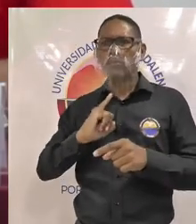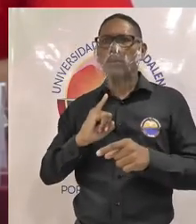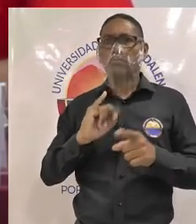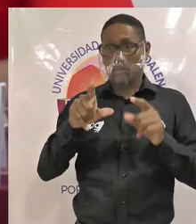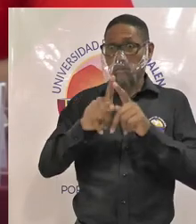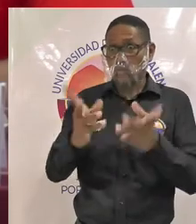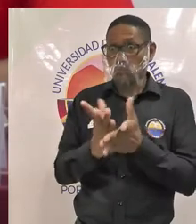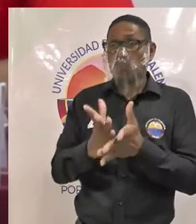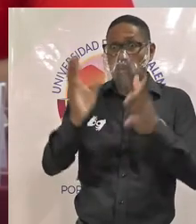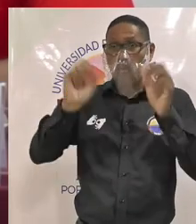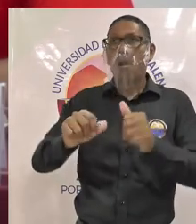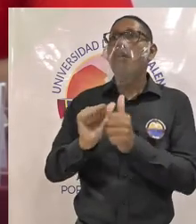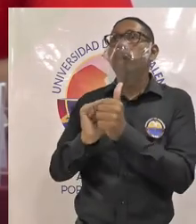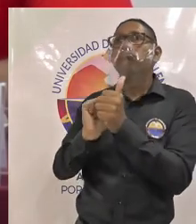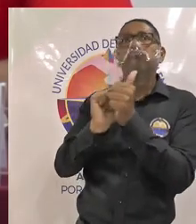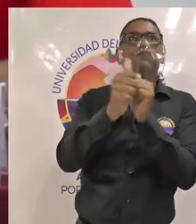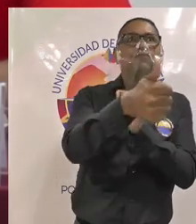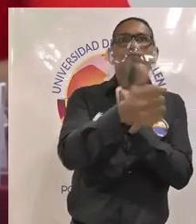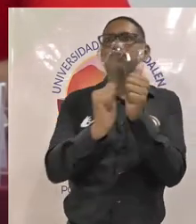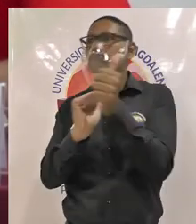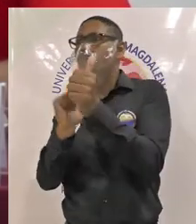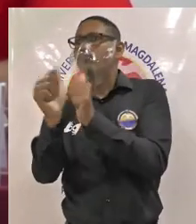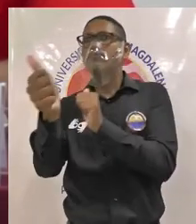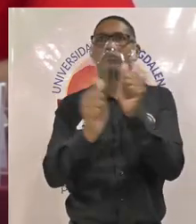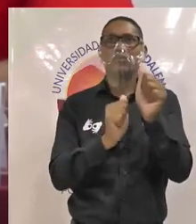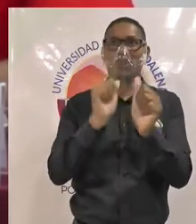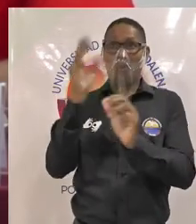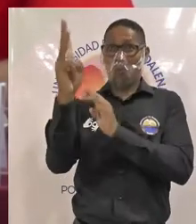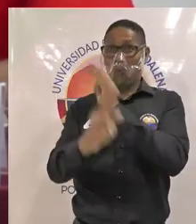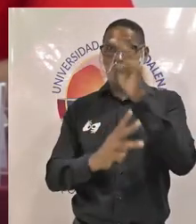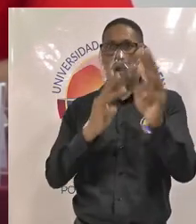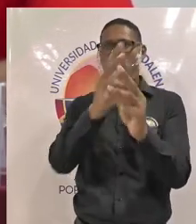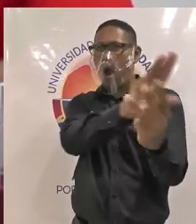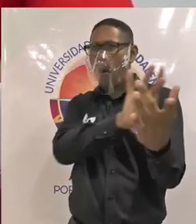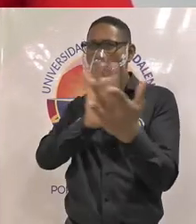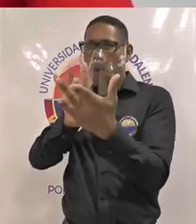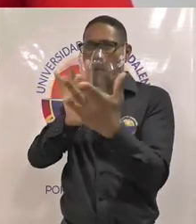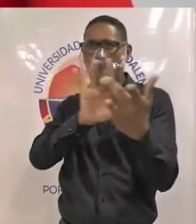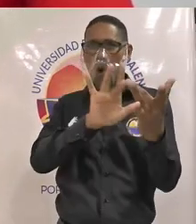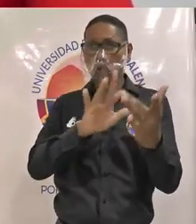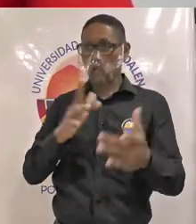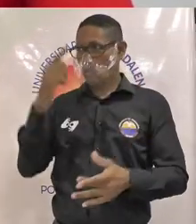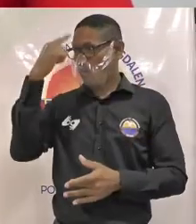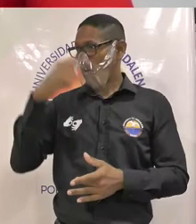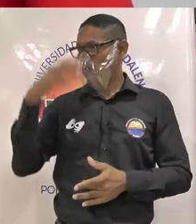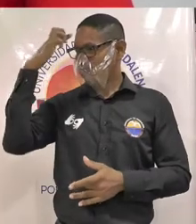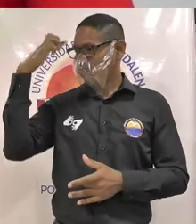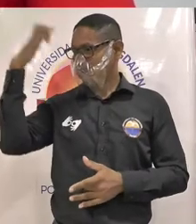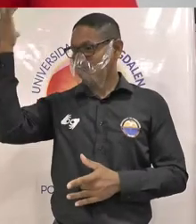del Magdalena para hacer intercambios para conectarse con el mundo y para enriquecer su perfil profesional